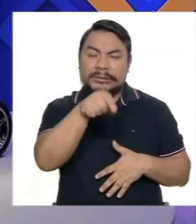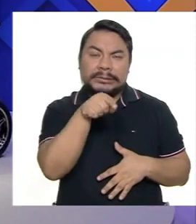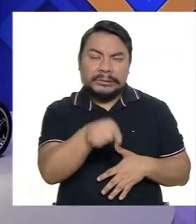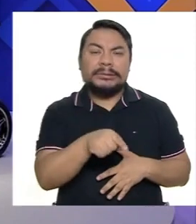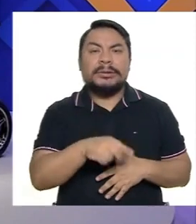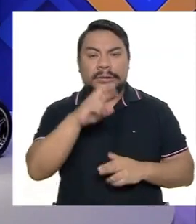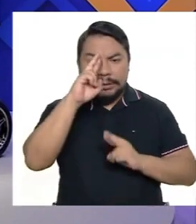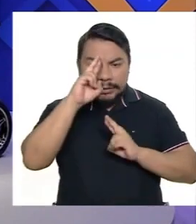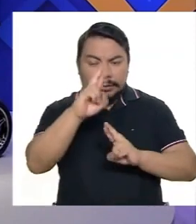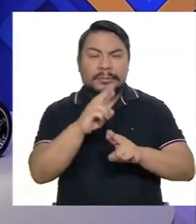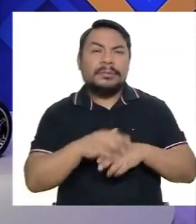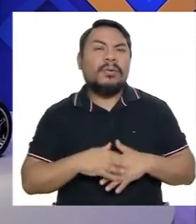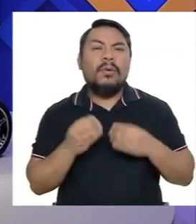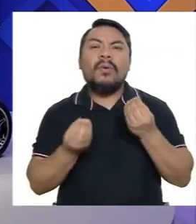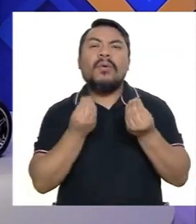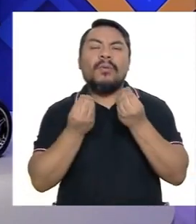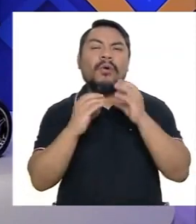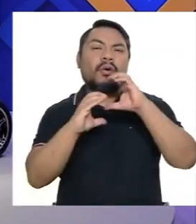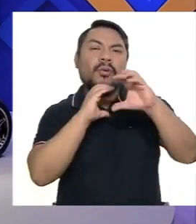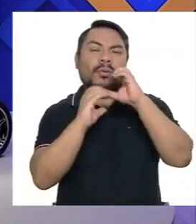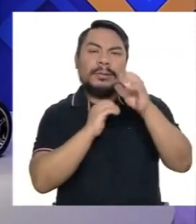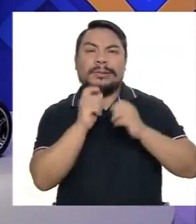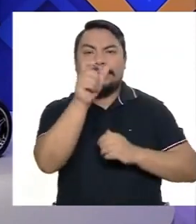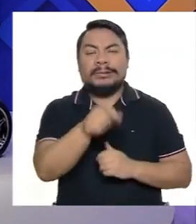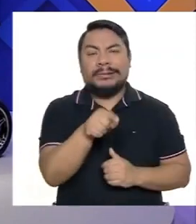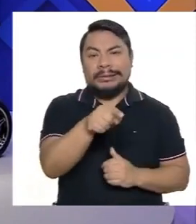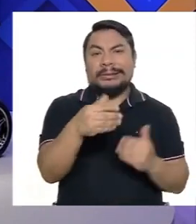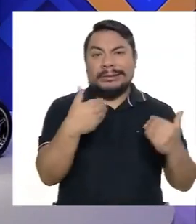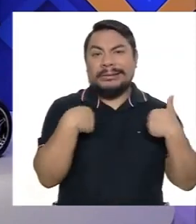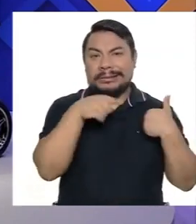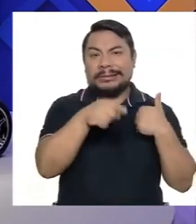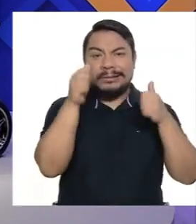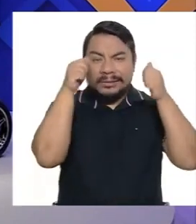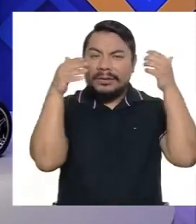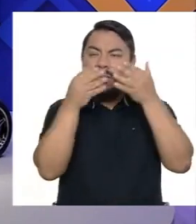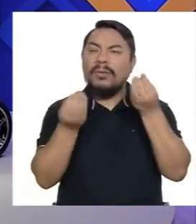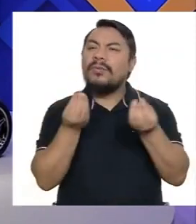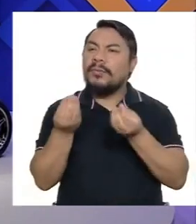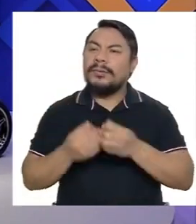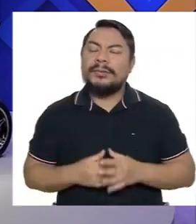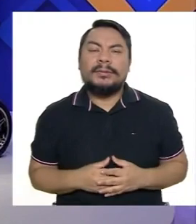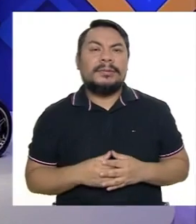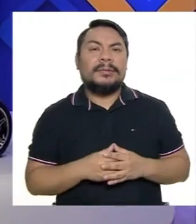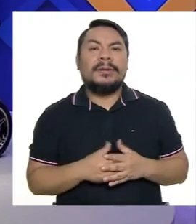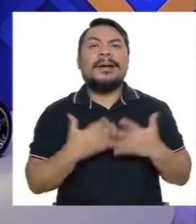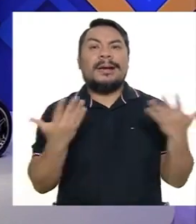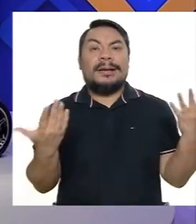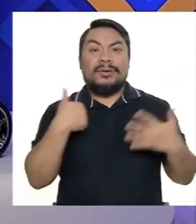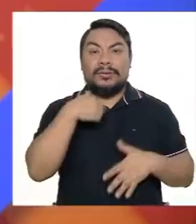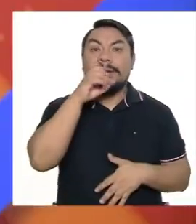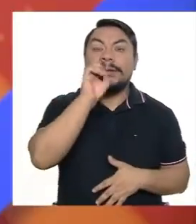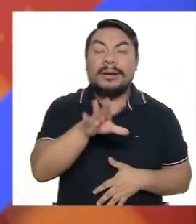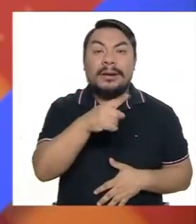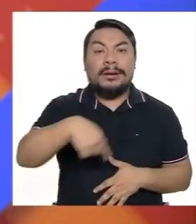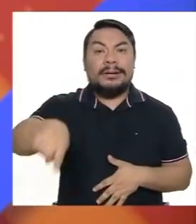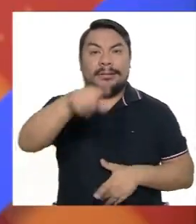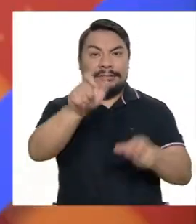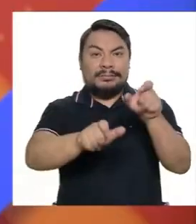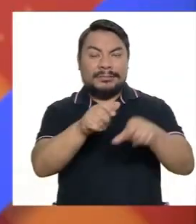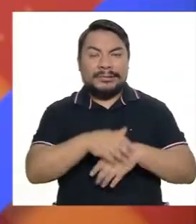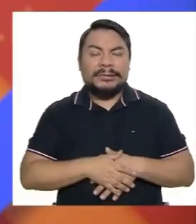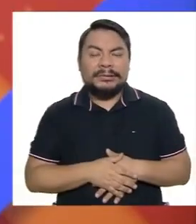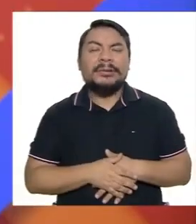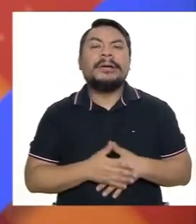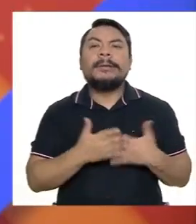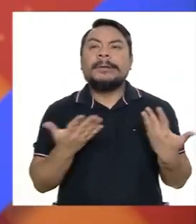que sea respetuosa con una persona que tiene autismo? Bien, yo diría que para el público en